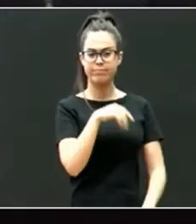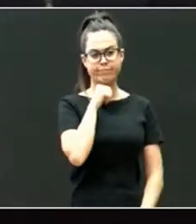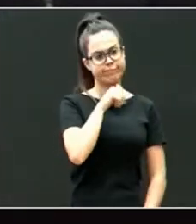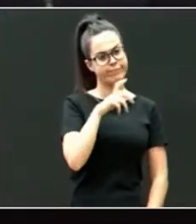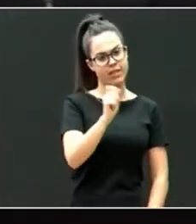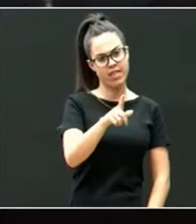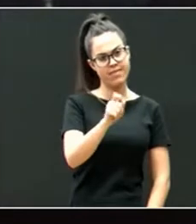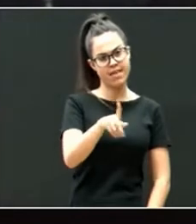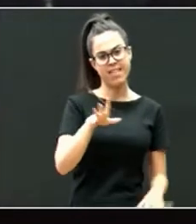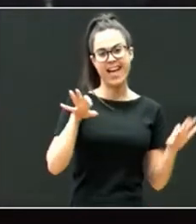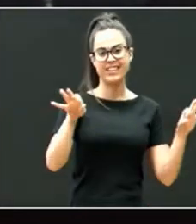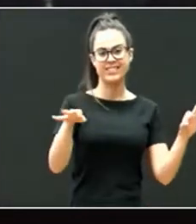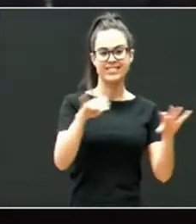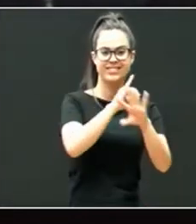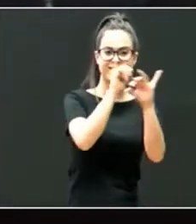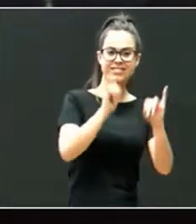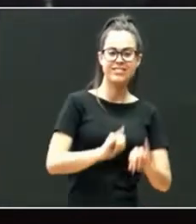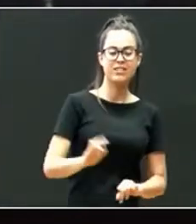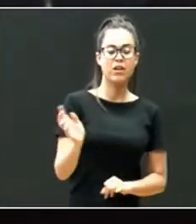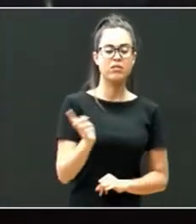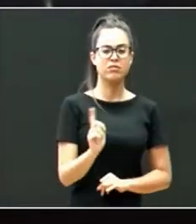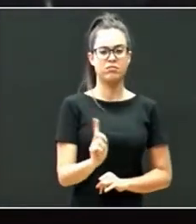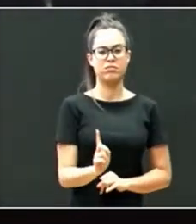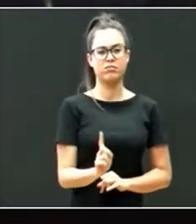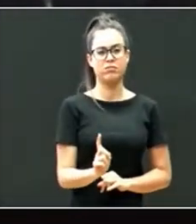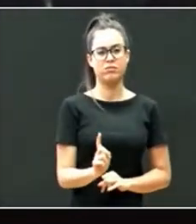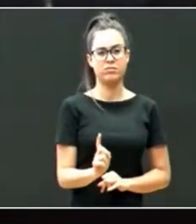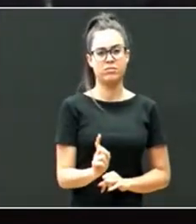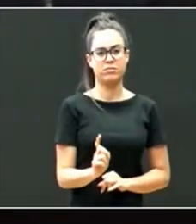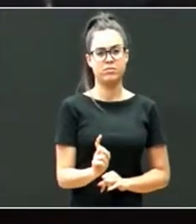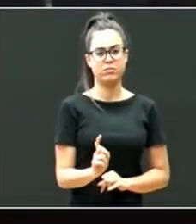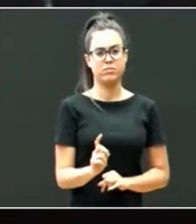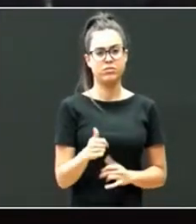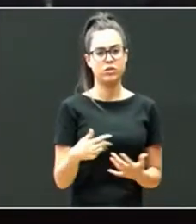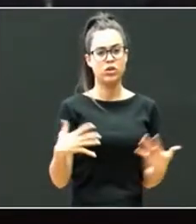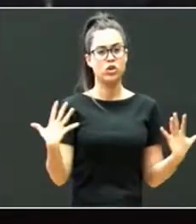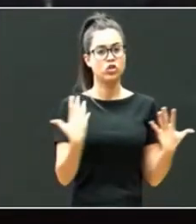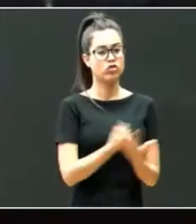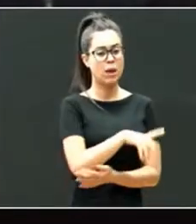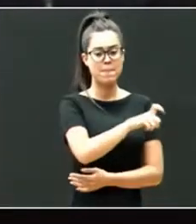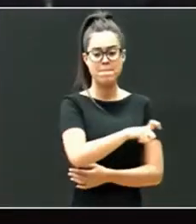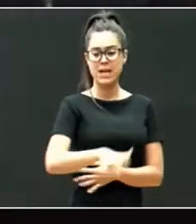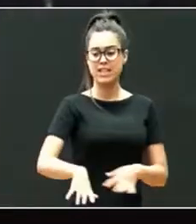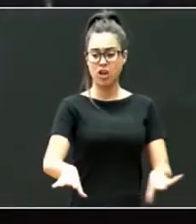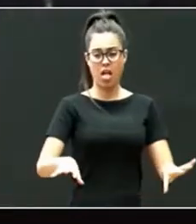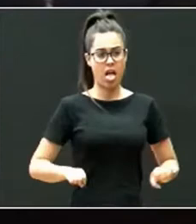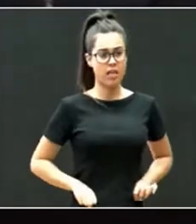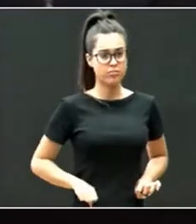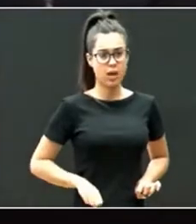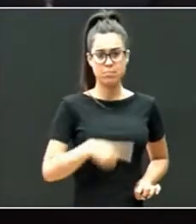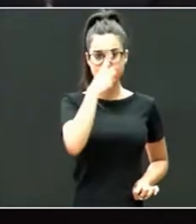así. No siempre hay... Todos los adoptados responden a esta